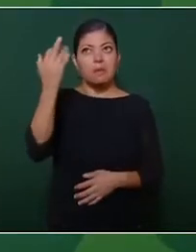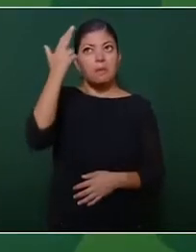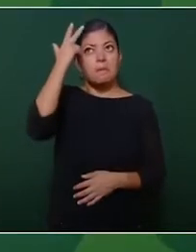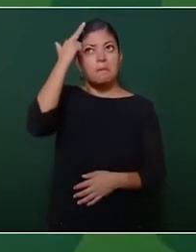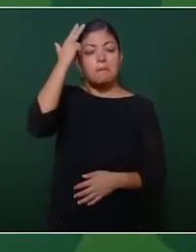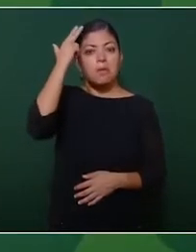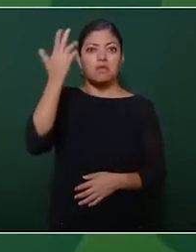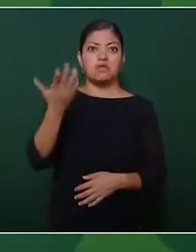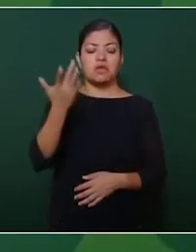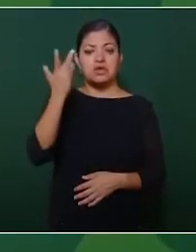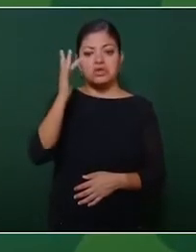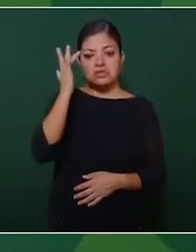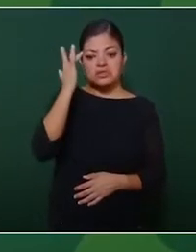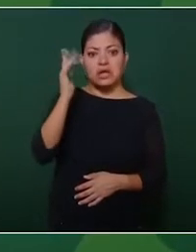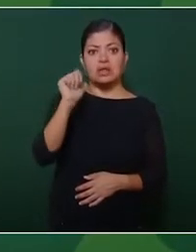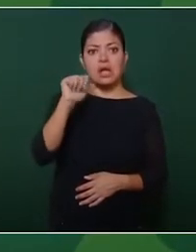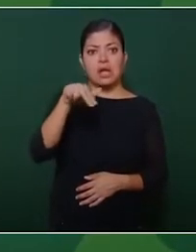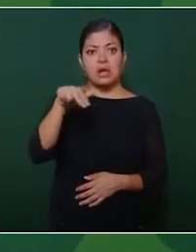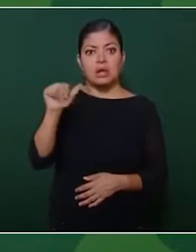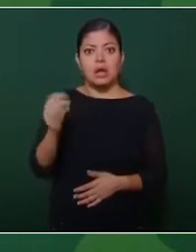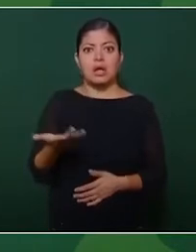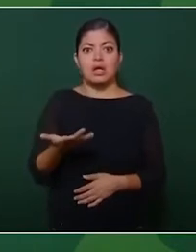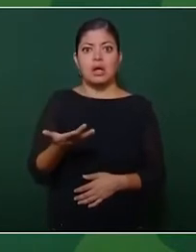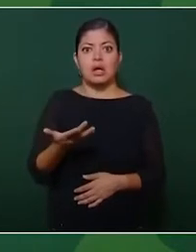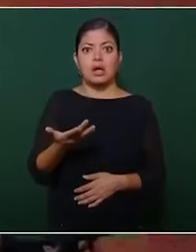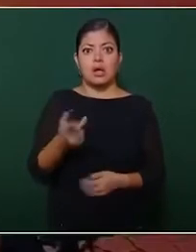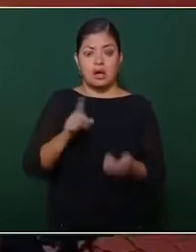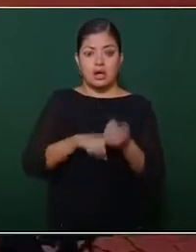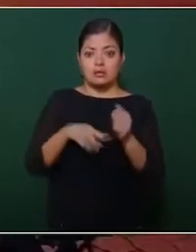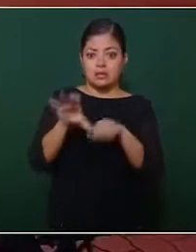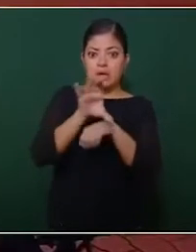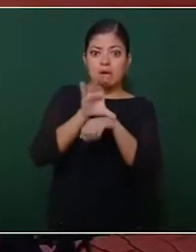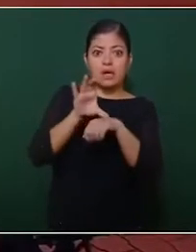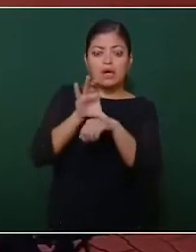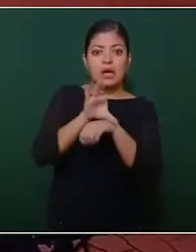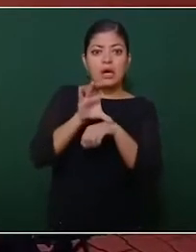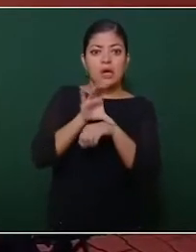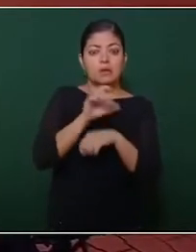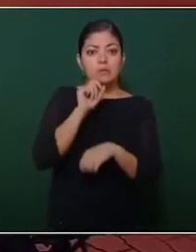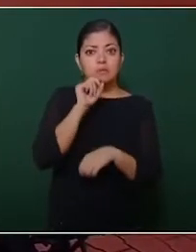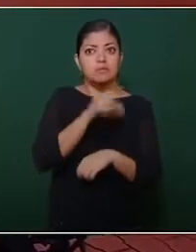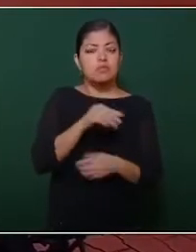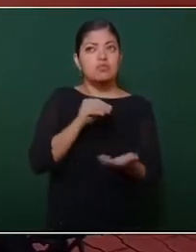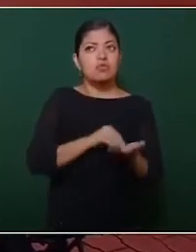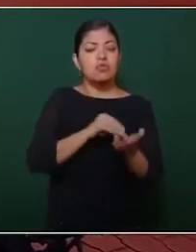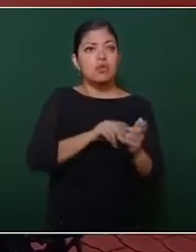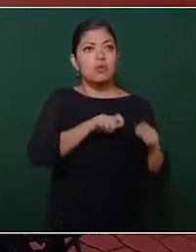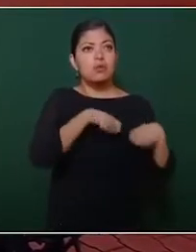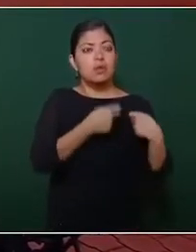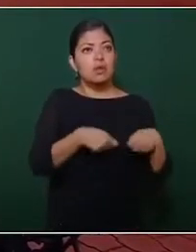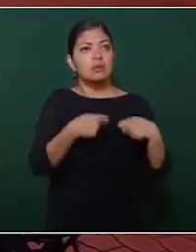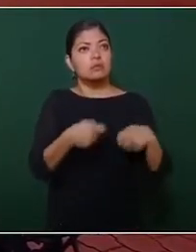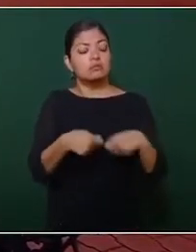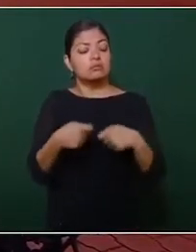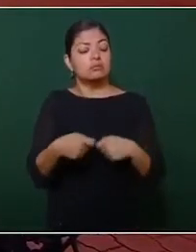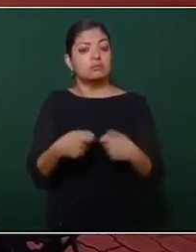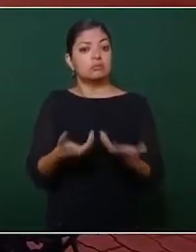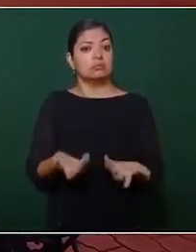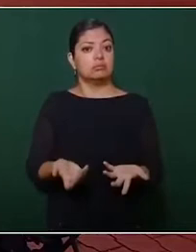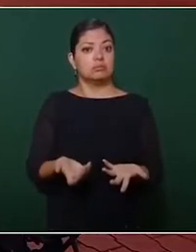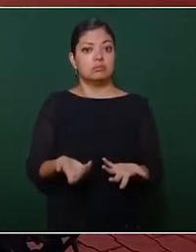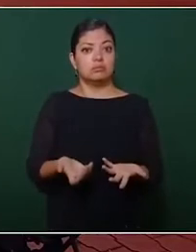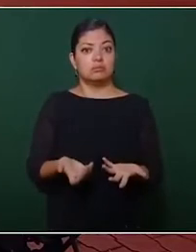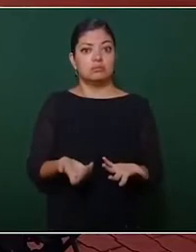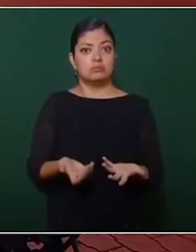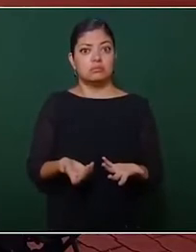de Salinas de Gortari, pero